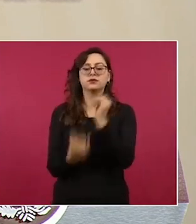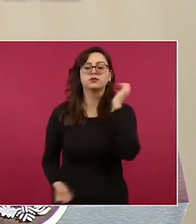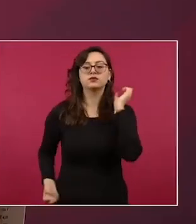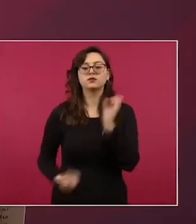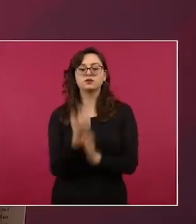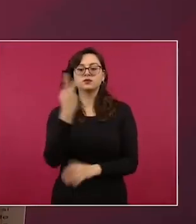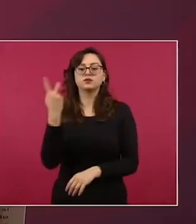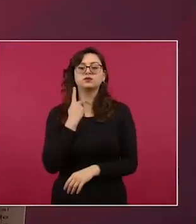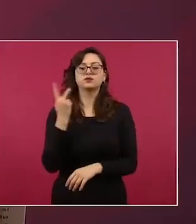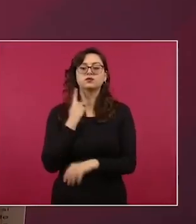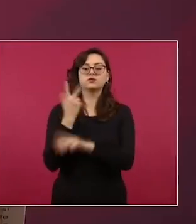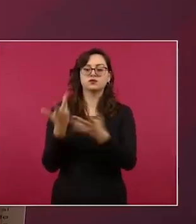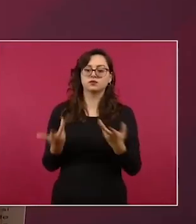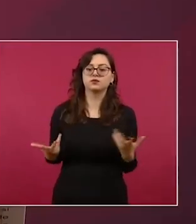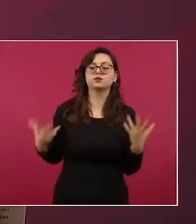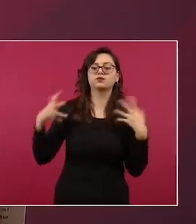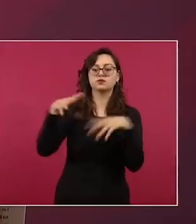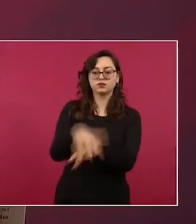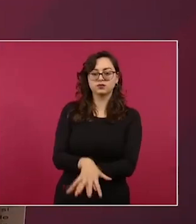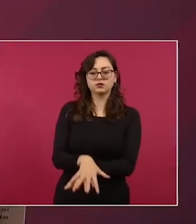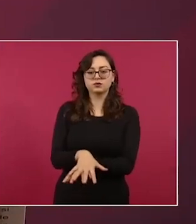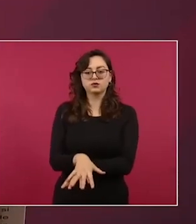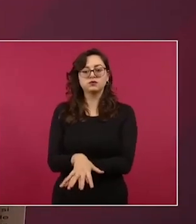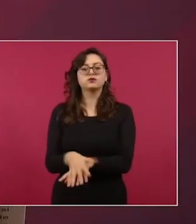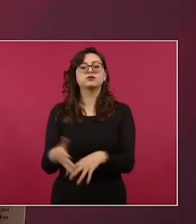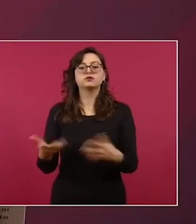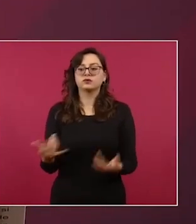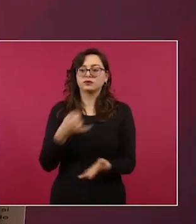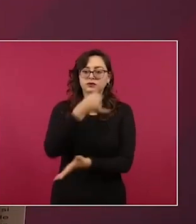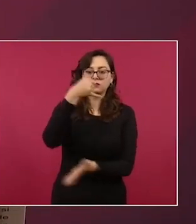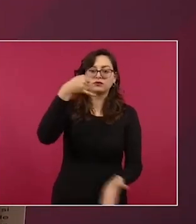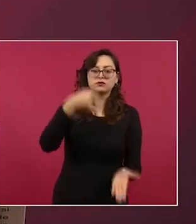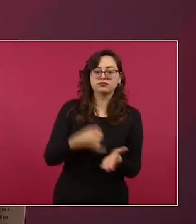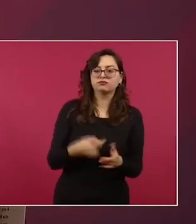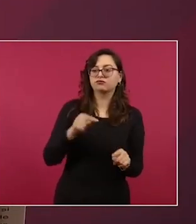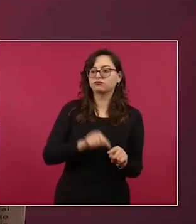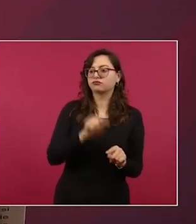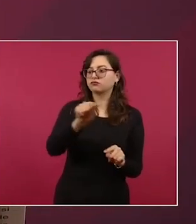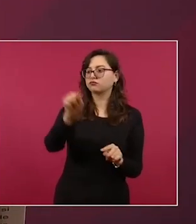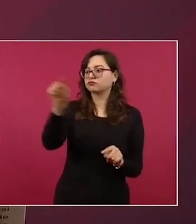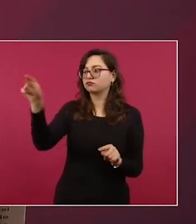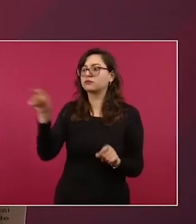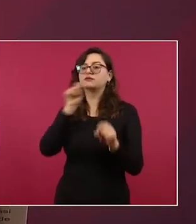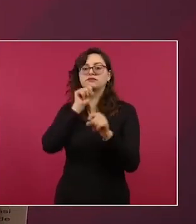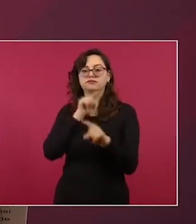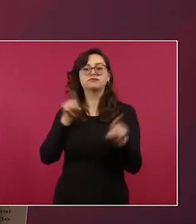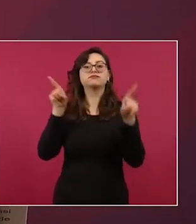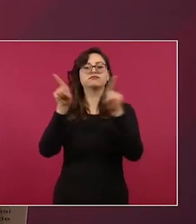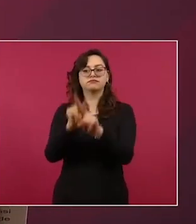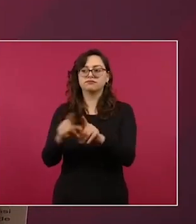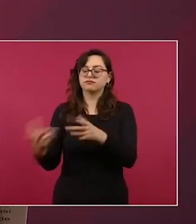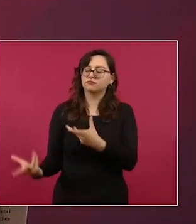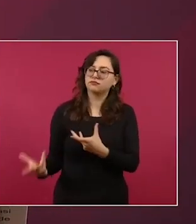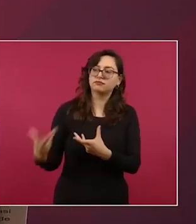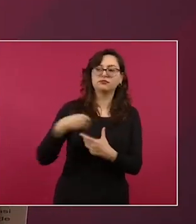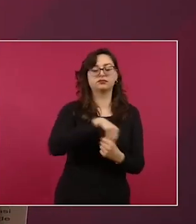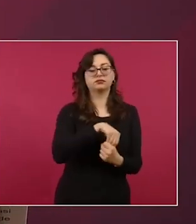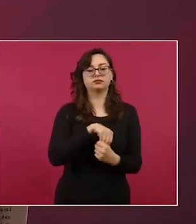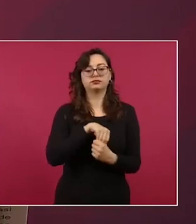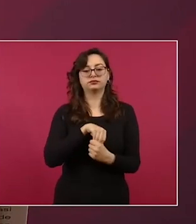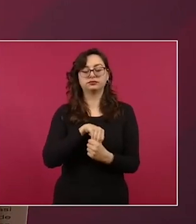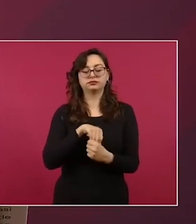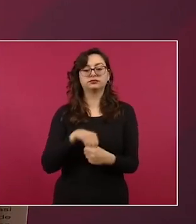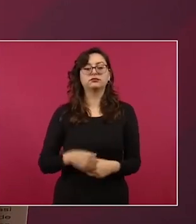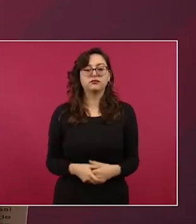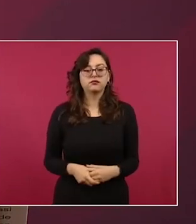en el estado, con lo cual incluye también a nuestras islas, el Tren Maya y habría que sumar una inversión importantísima